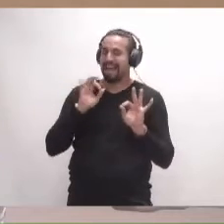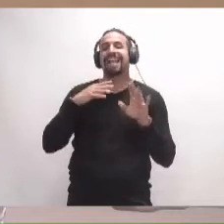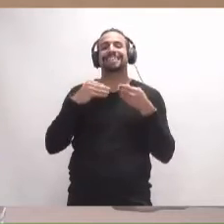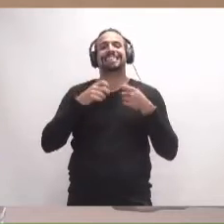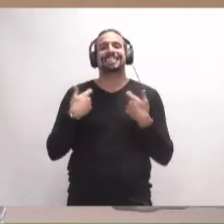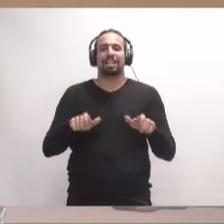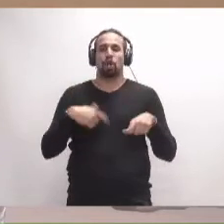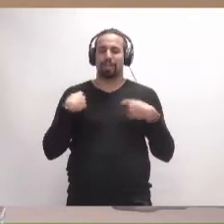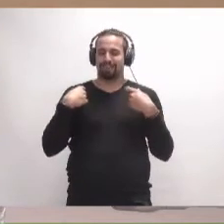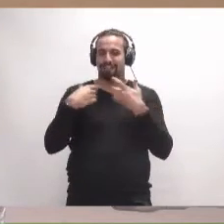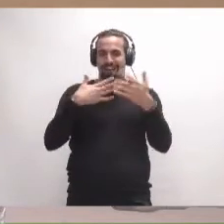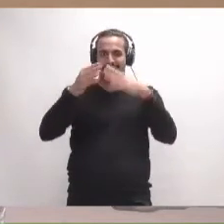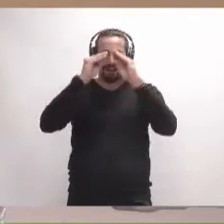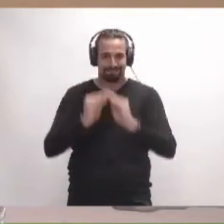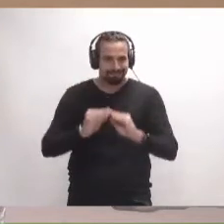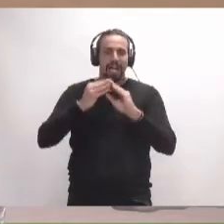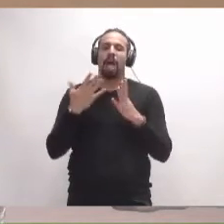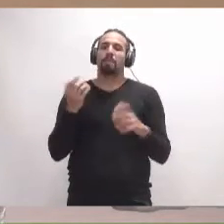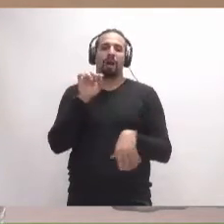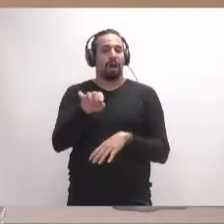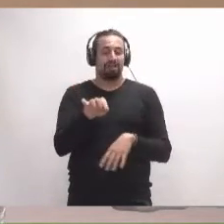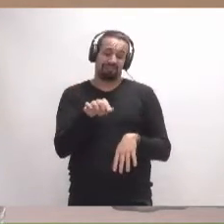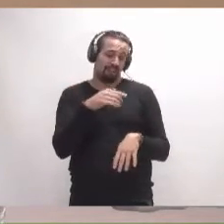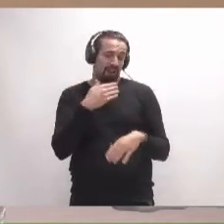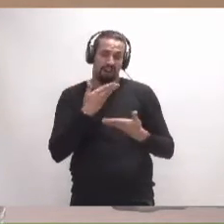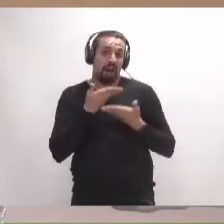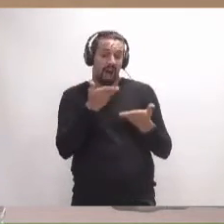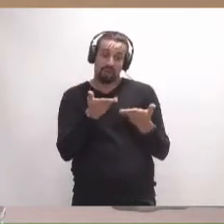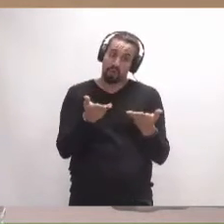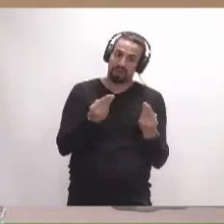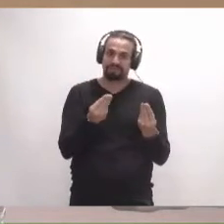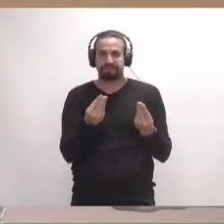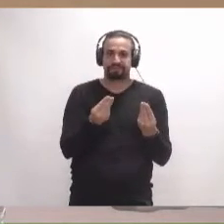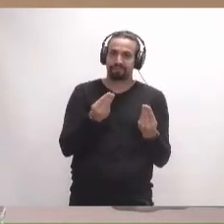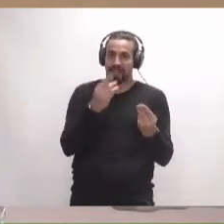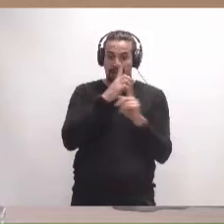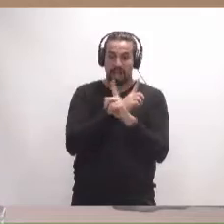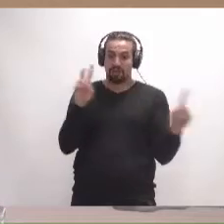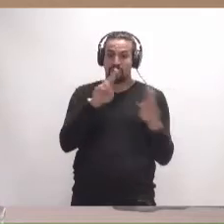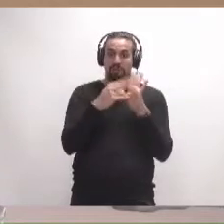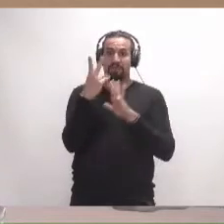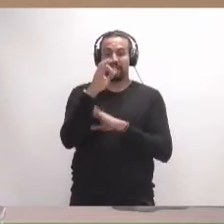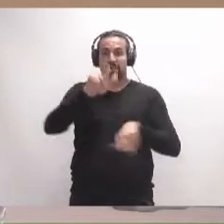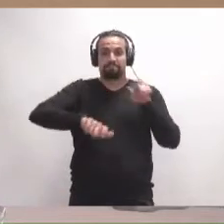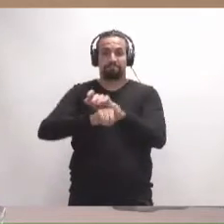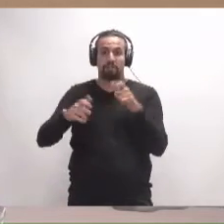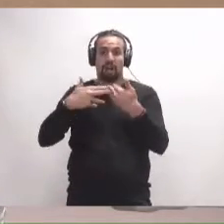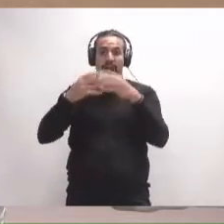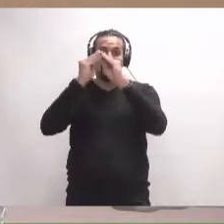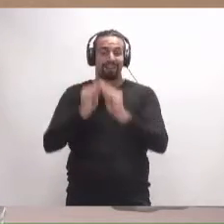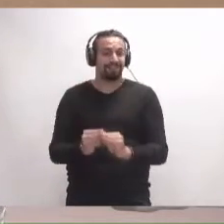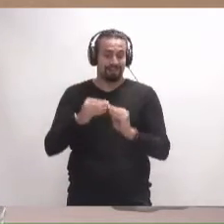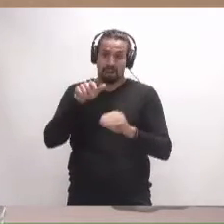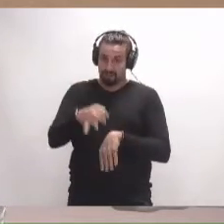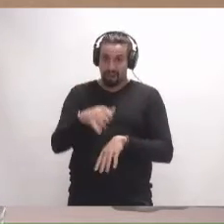pues queda en entredicho esa ayuda cuando ya a lo largo de todo el año 2020 los artesanos de la isla han puesto de